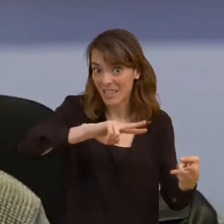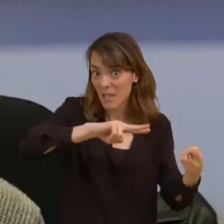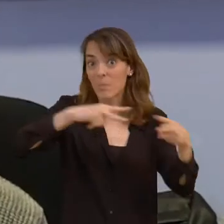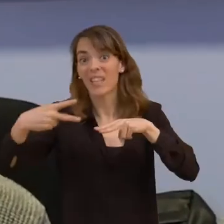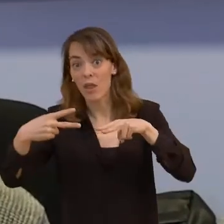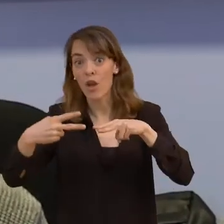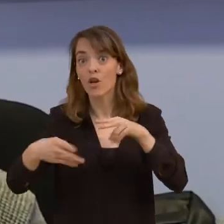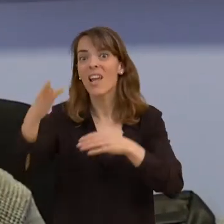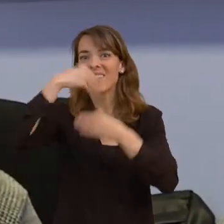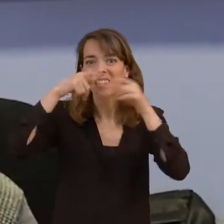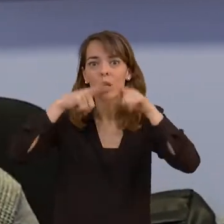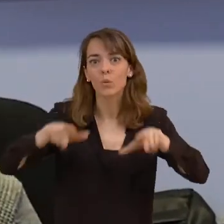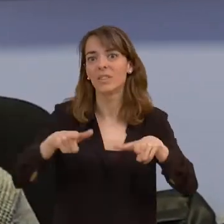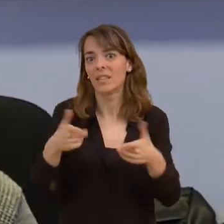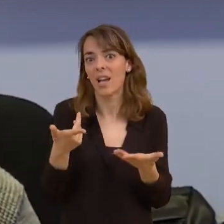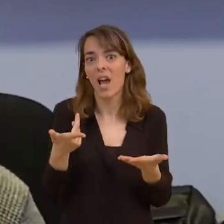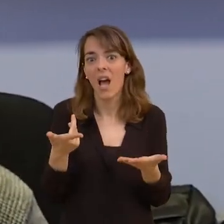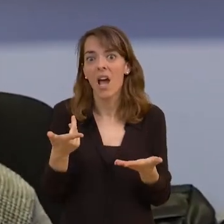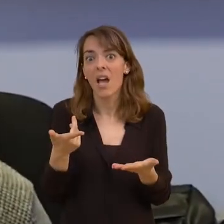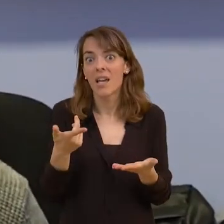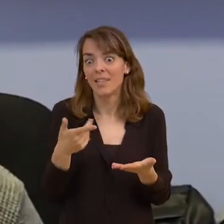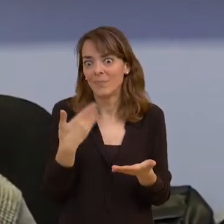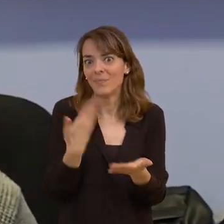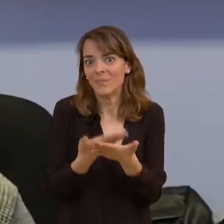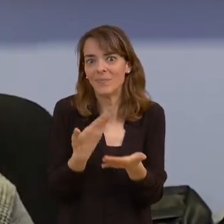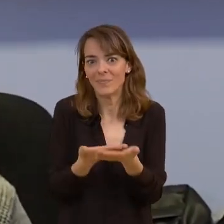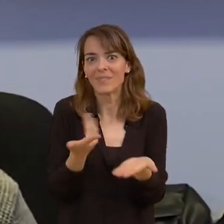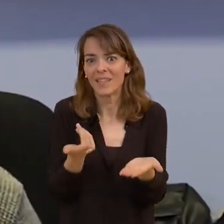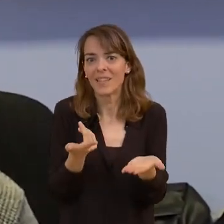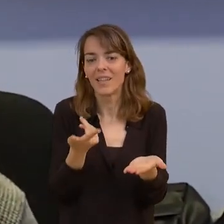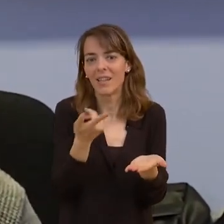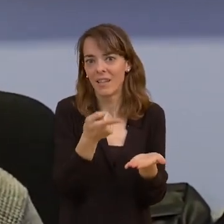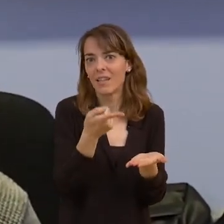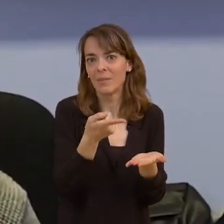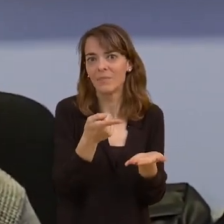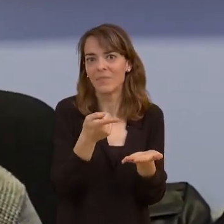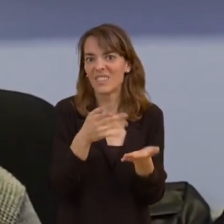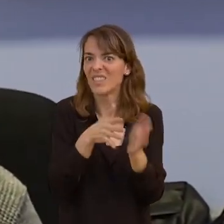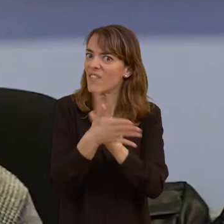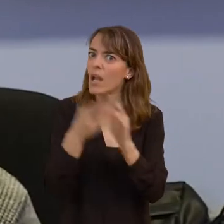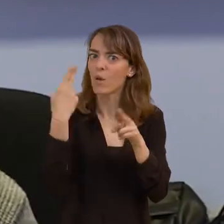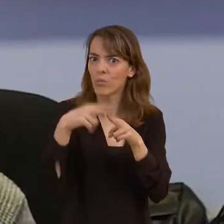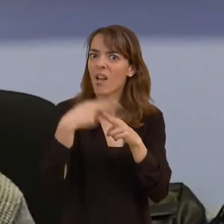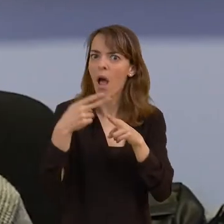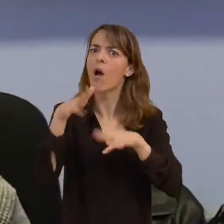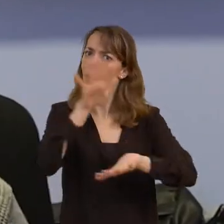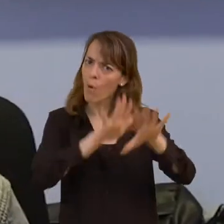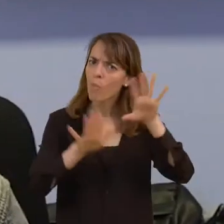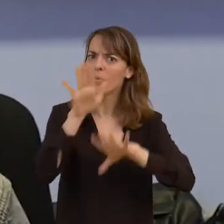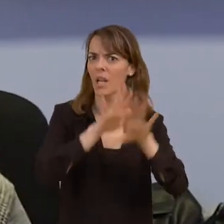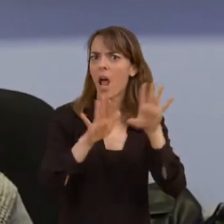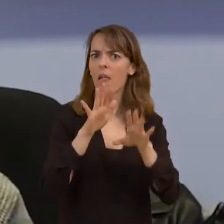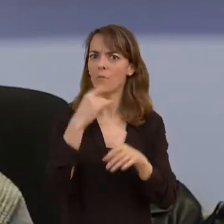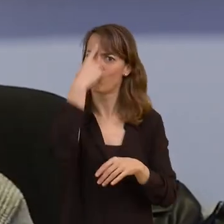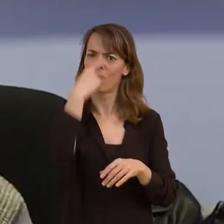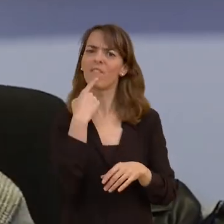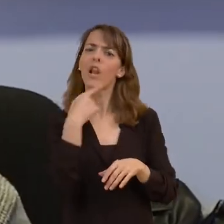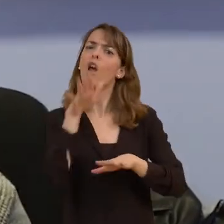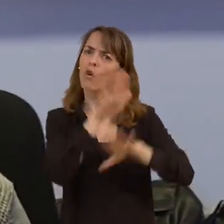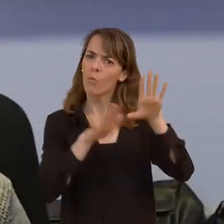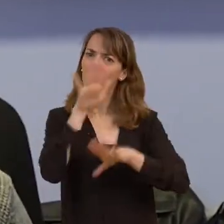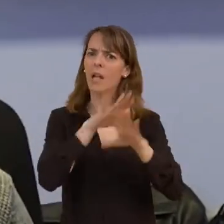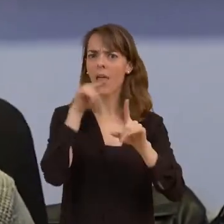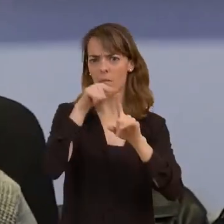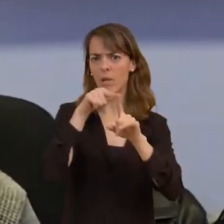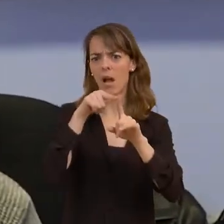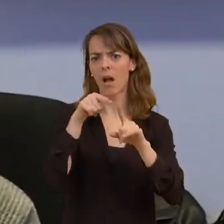una interpretación intralingüística lo que pone de manifiesto un poquito lo que es la complejidad del perfil